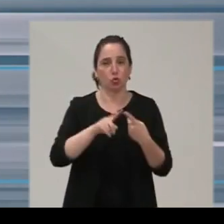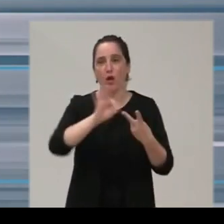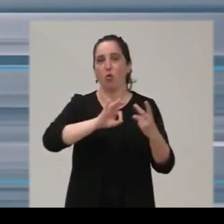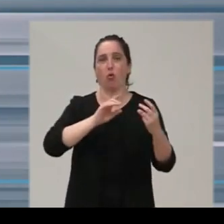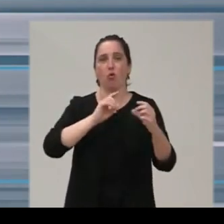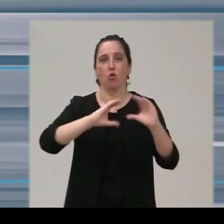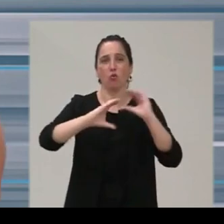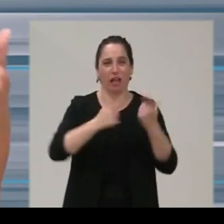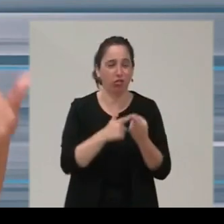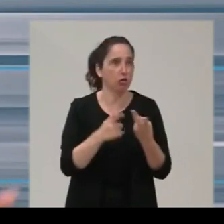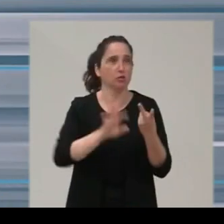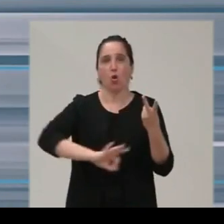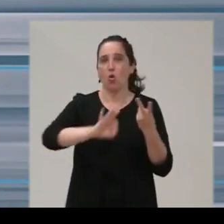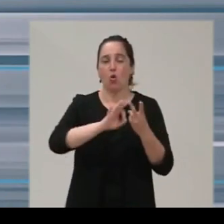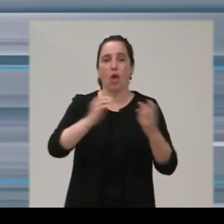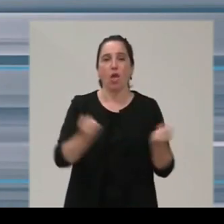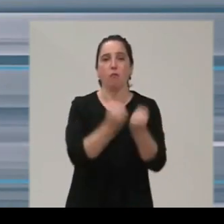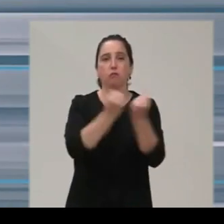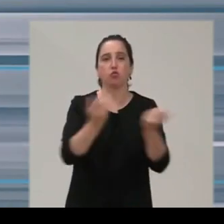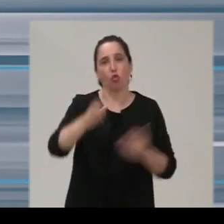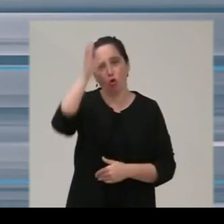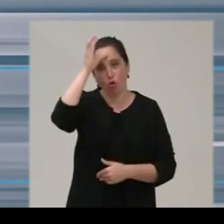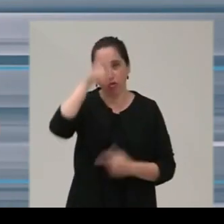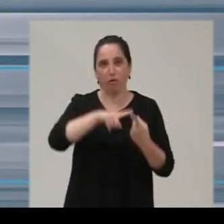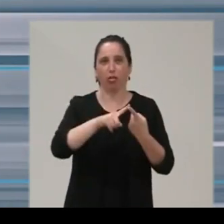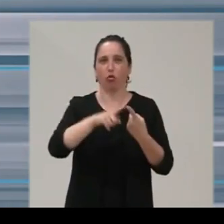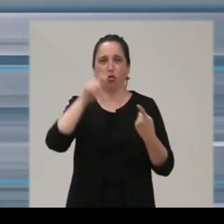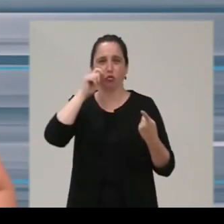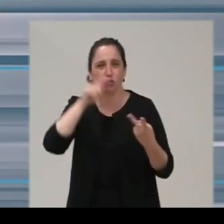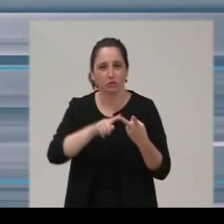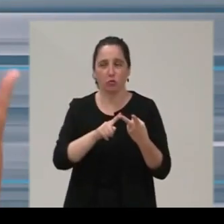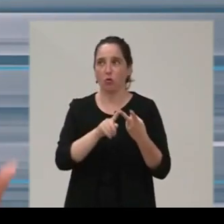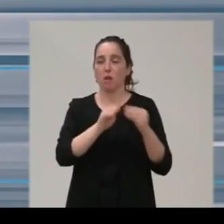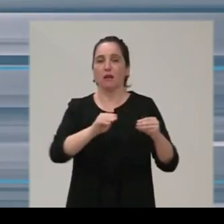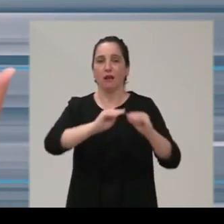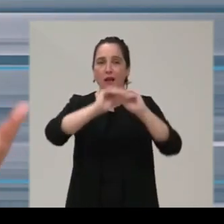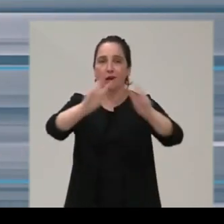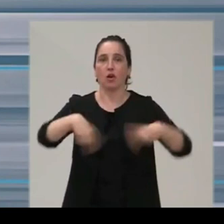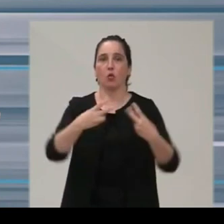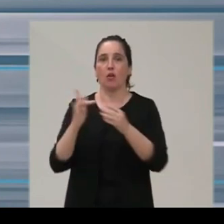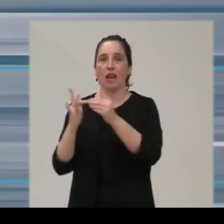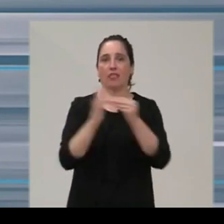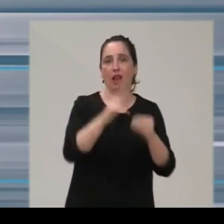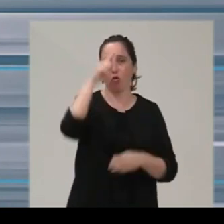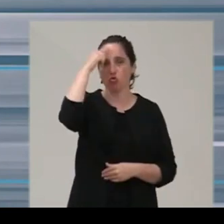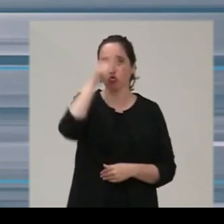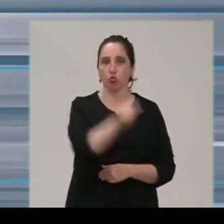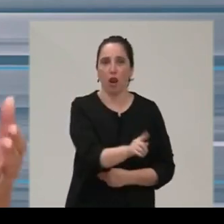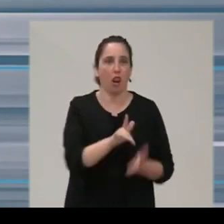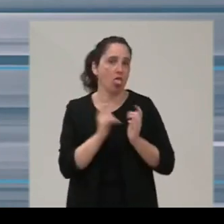comunicaciones, con el impulso al conocimiento, al turismo y a su renovado liderazgo cultural,